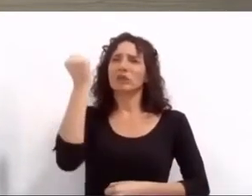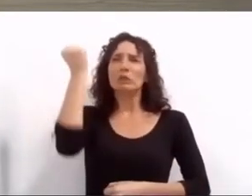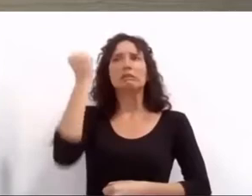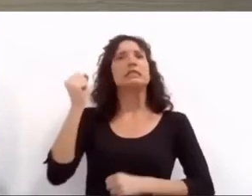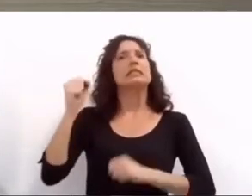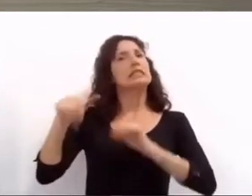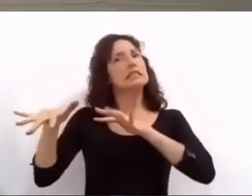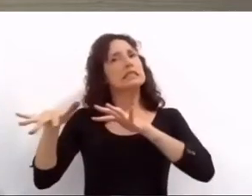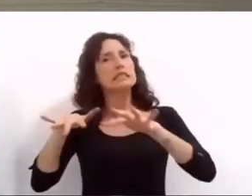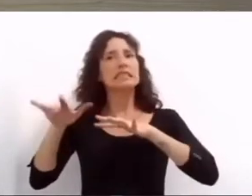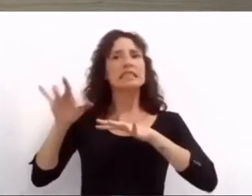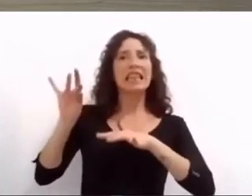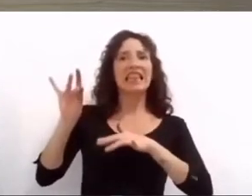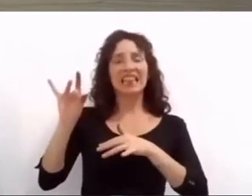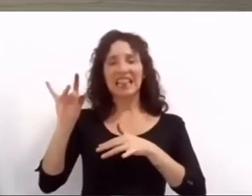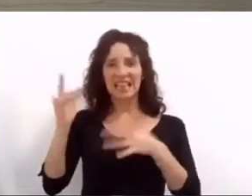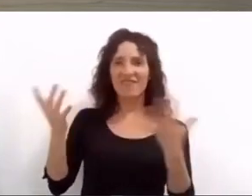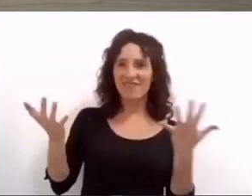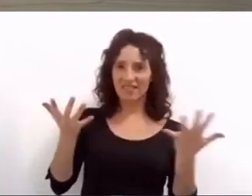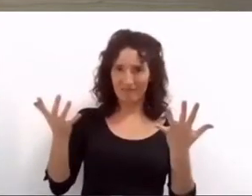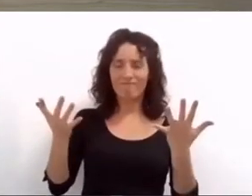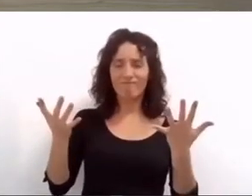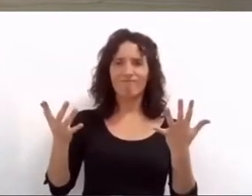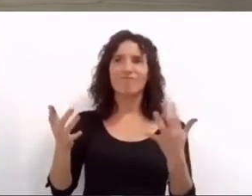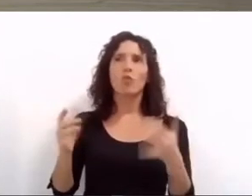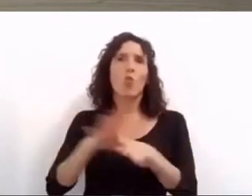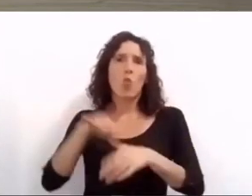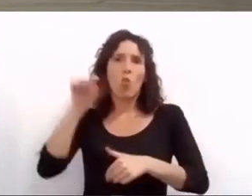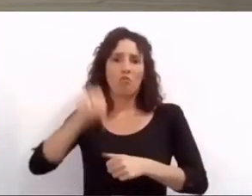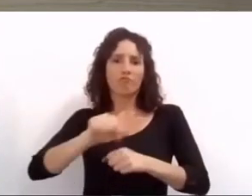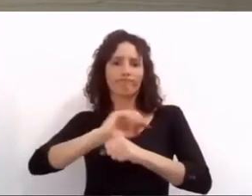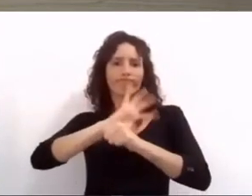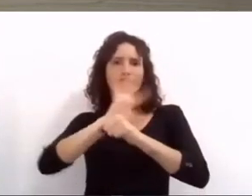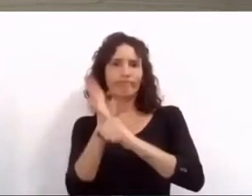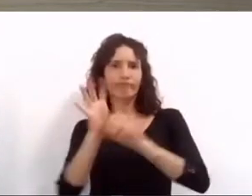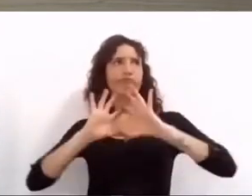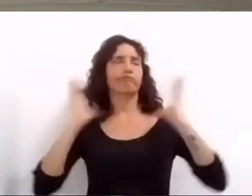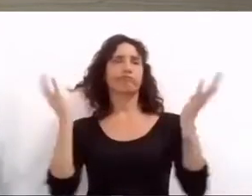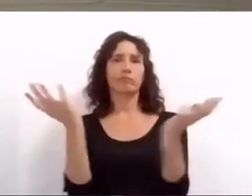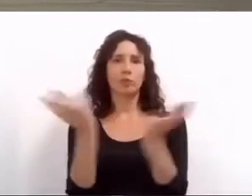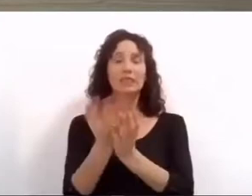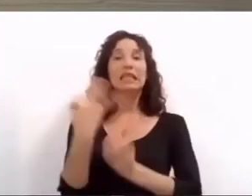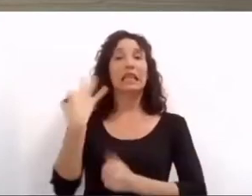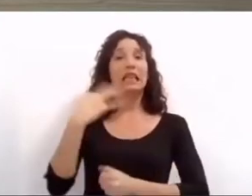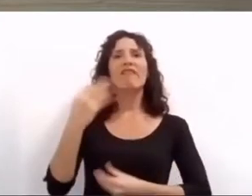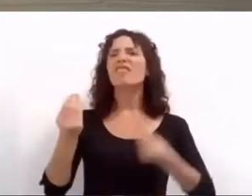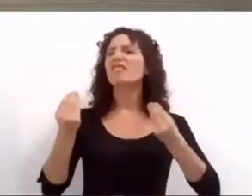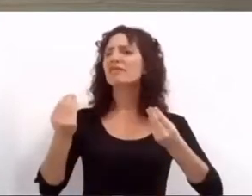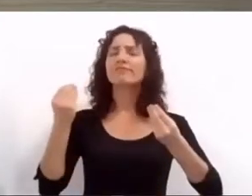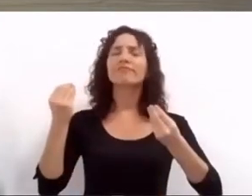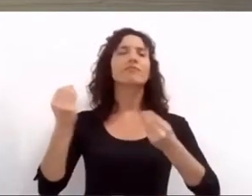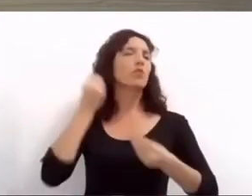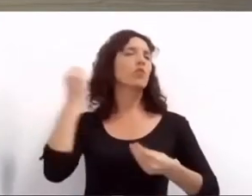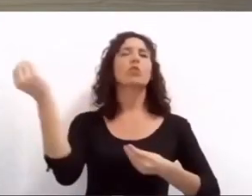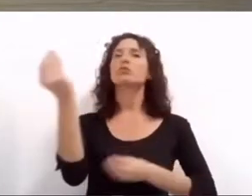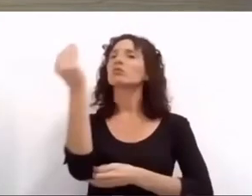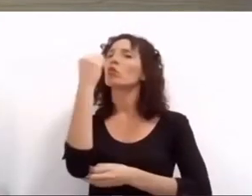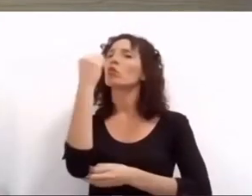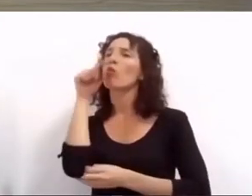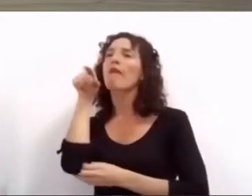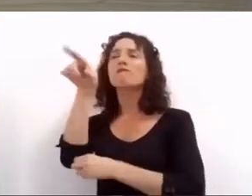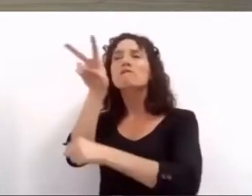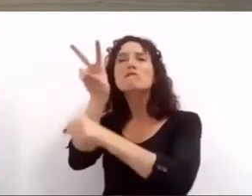atravesando y en este contexto sin duda lo más urgente es asegurar y cuidar la alimentación